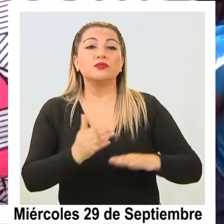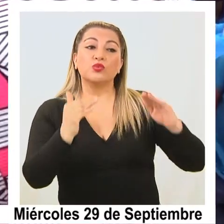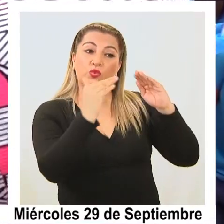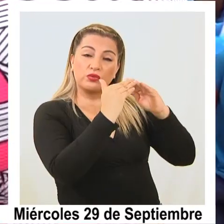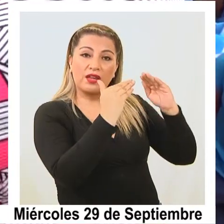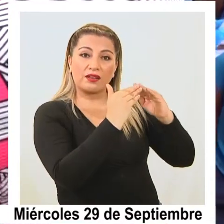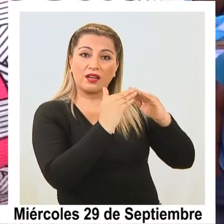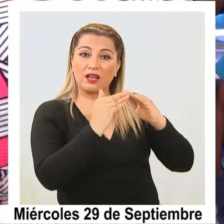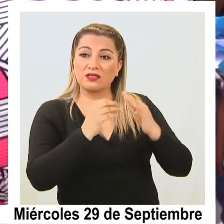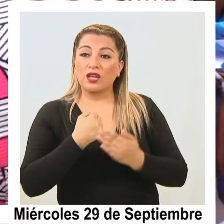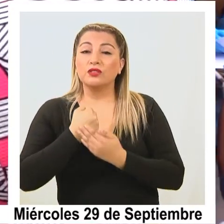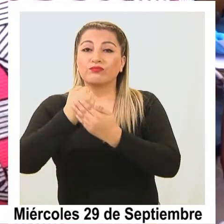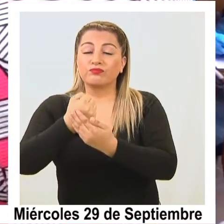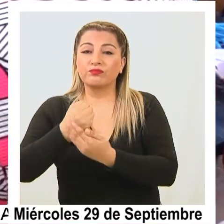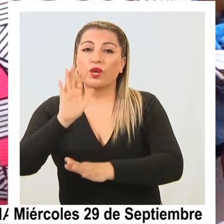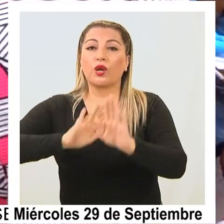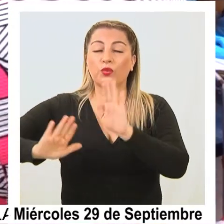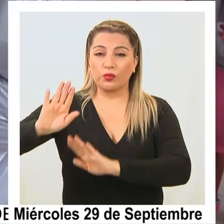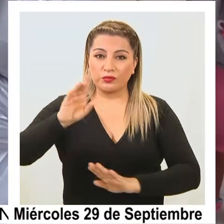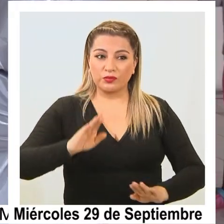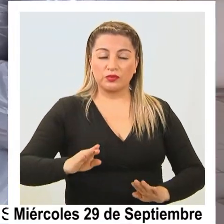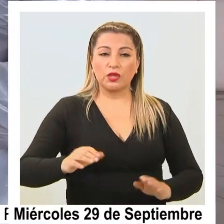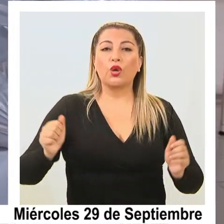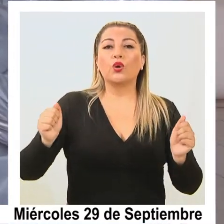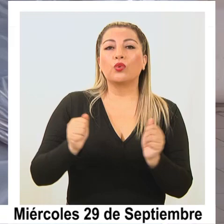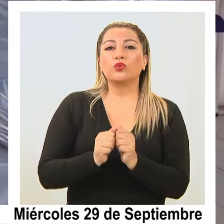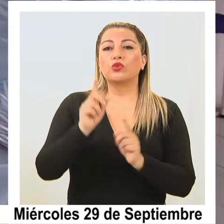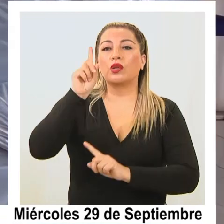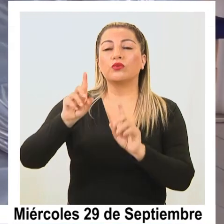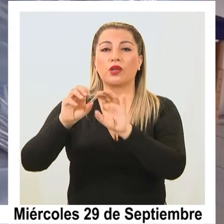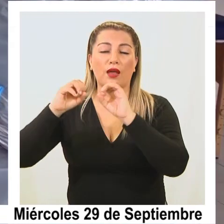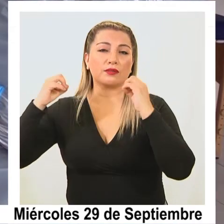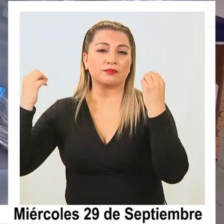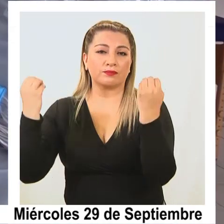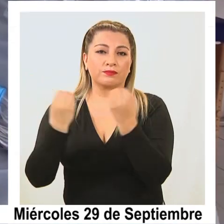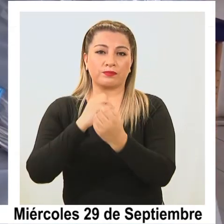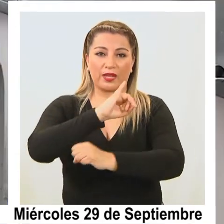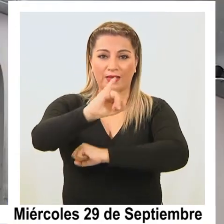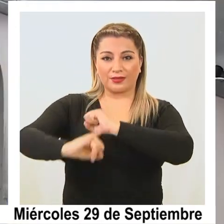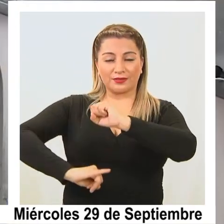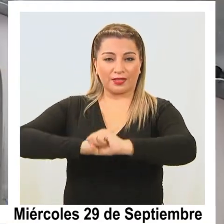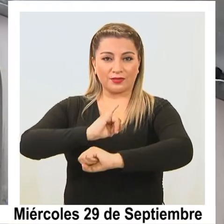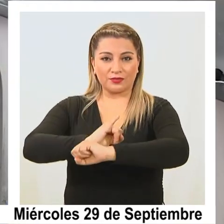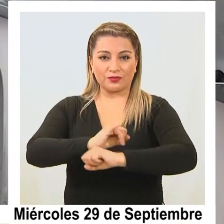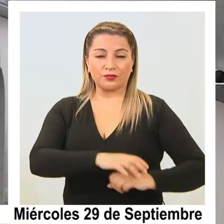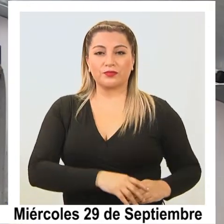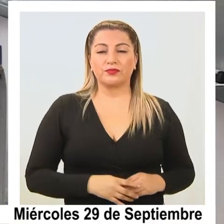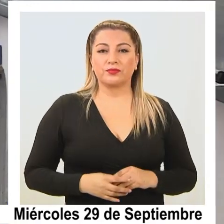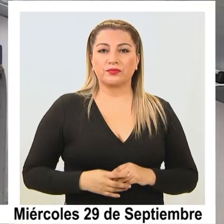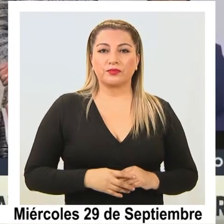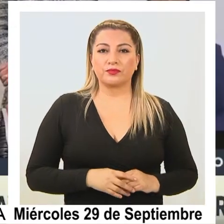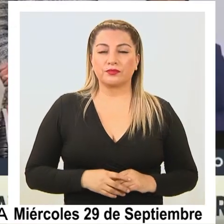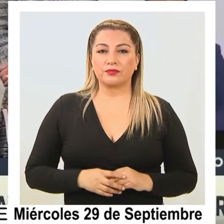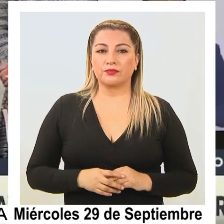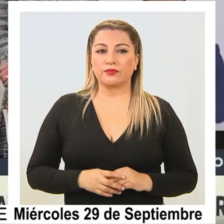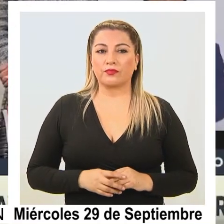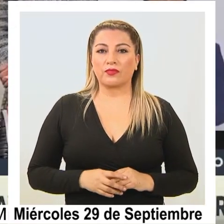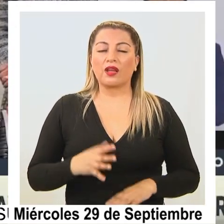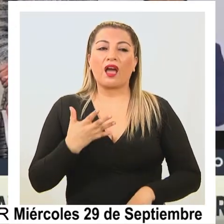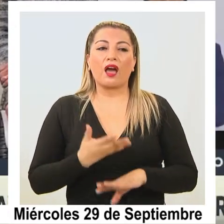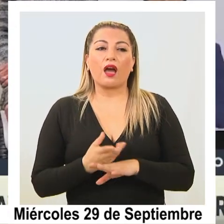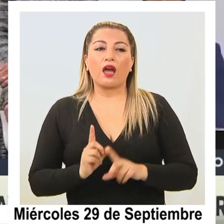acogida, los que serán gestionados junto a organizaciones internacionales. Van a haber algunos